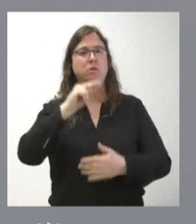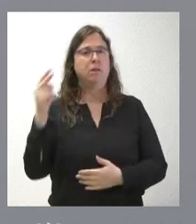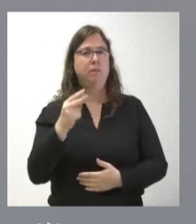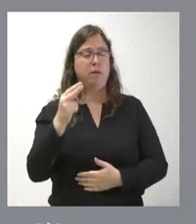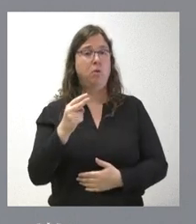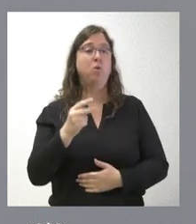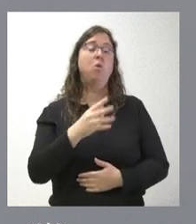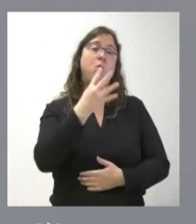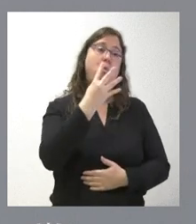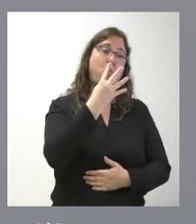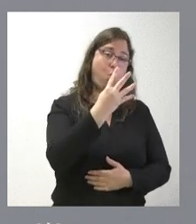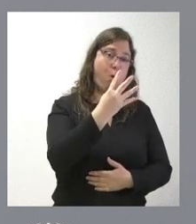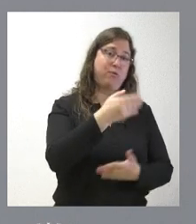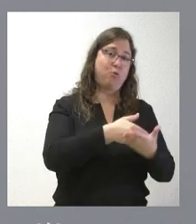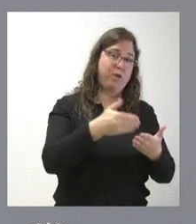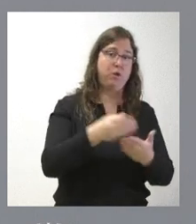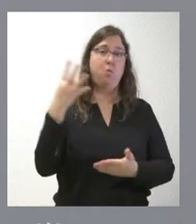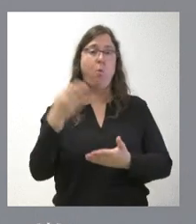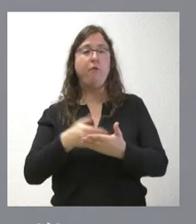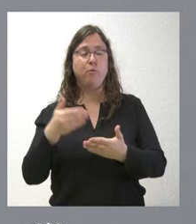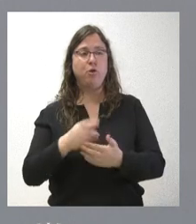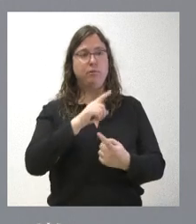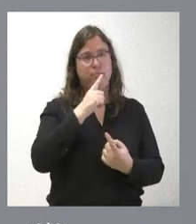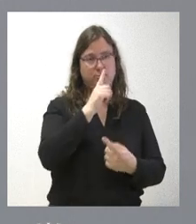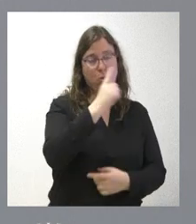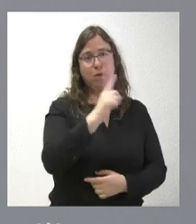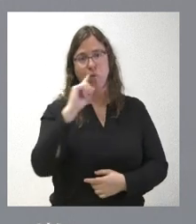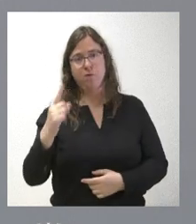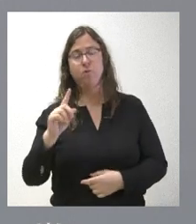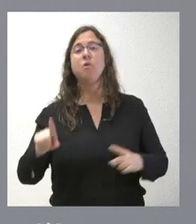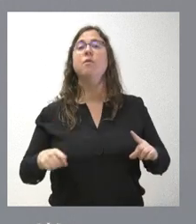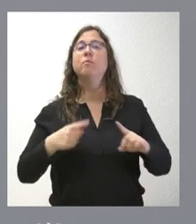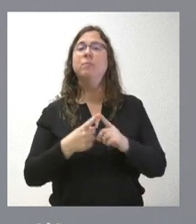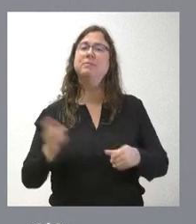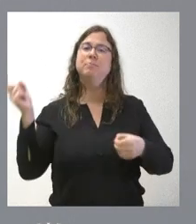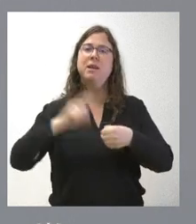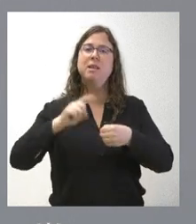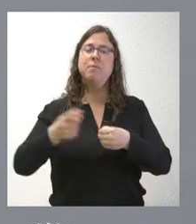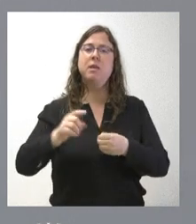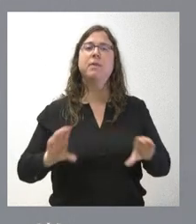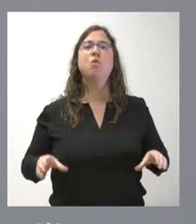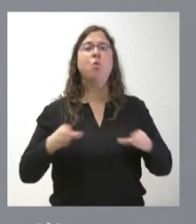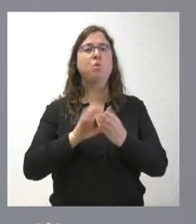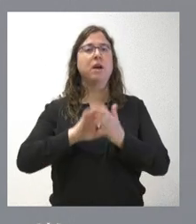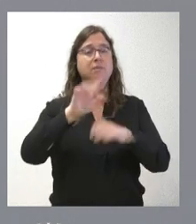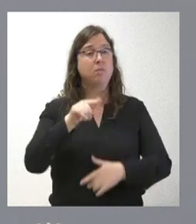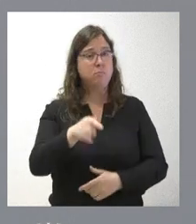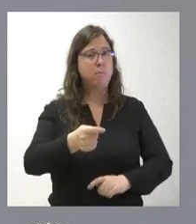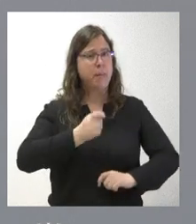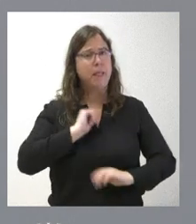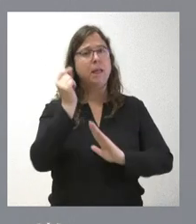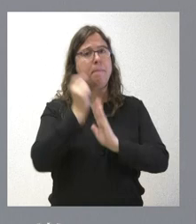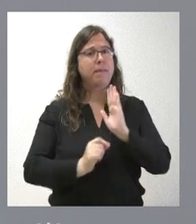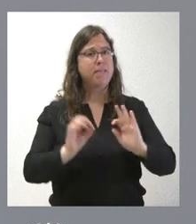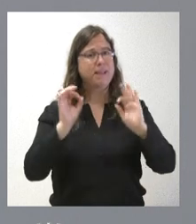cuatro millones cada uno de los años, en una comisión de seguimiento donde también participa la Junta de Castilla y León y es una dotación que nos permite reforzar las medidas que en el